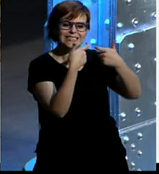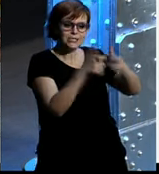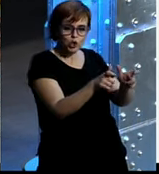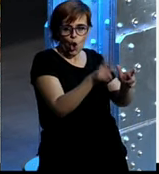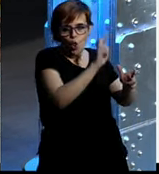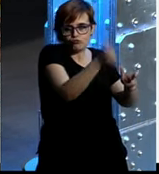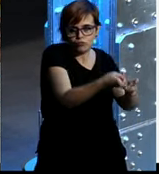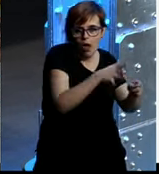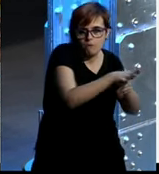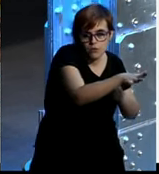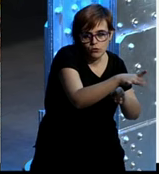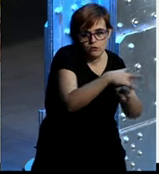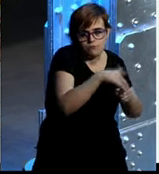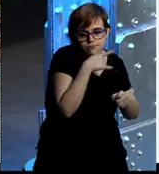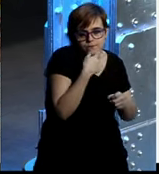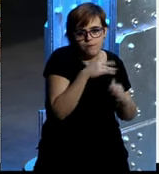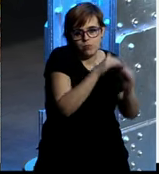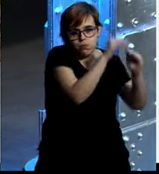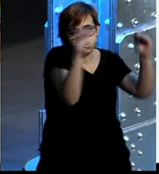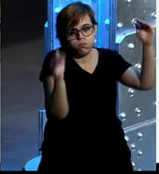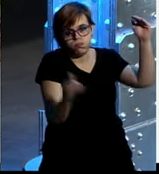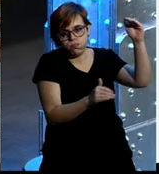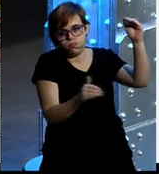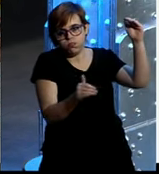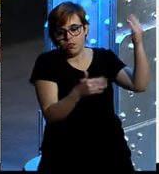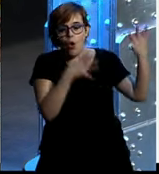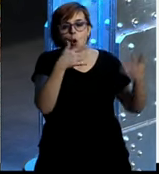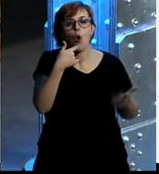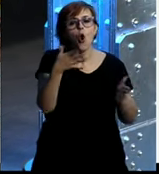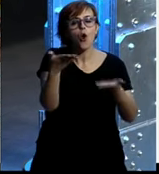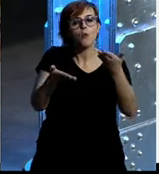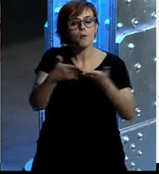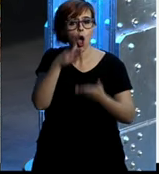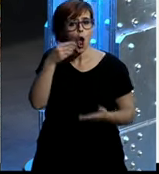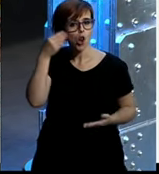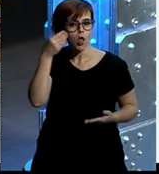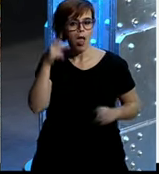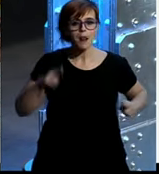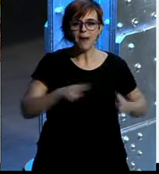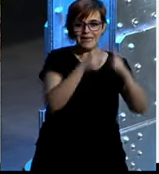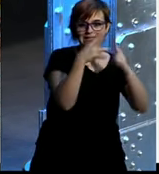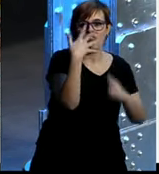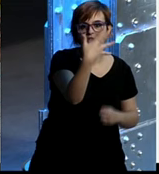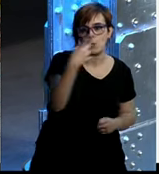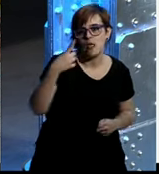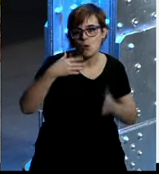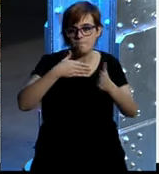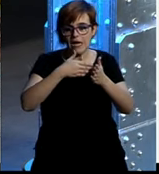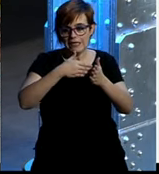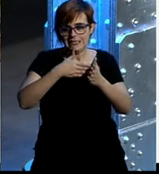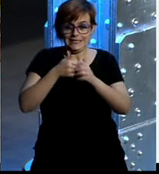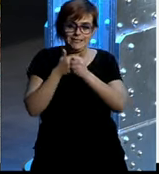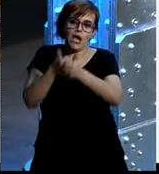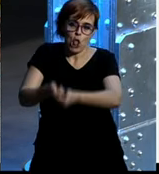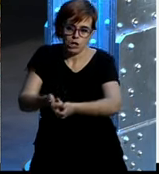probablemente, pues estamos muy lejos. Y si nos comparamos incluso con mis propias marcas, con L'Oréal Paris, por ejemplo, que tiene 51.000 seguidores, bueno, pues estamos lejos.